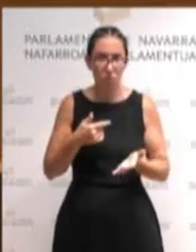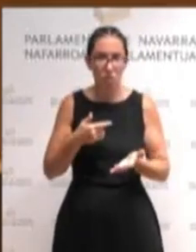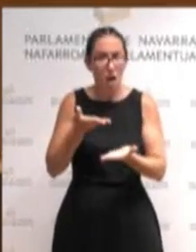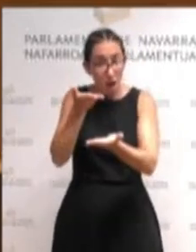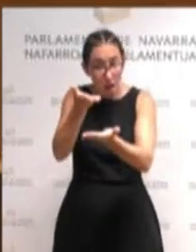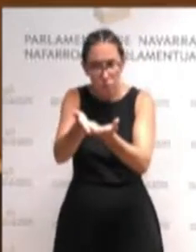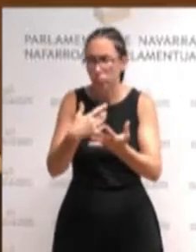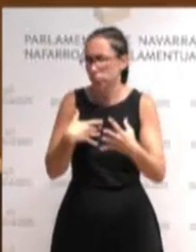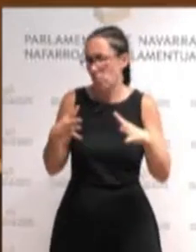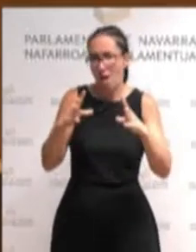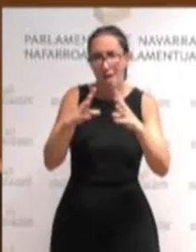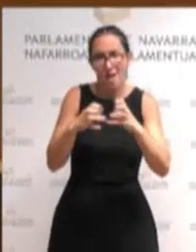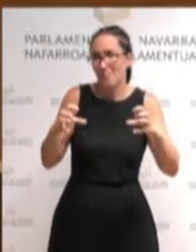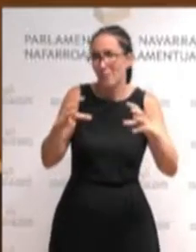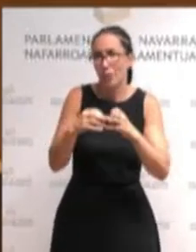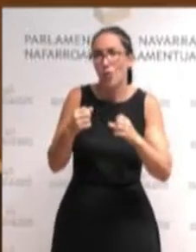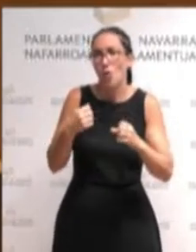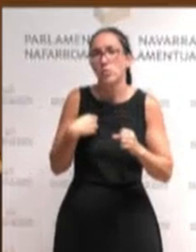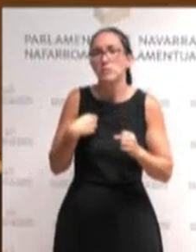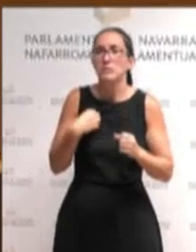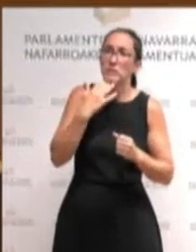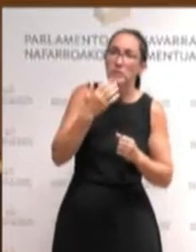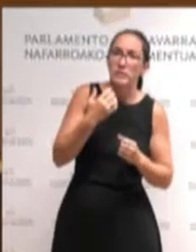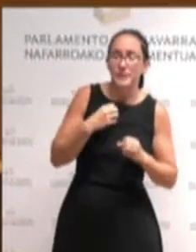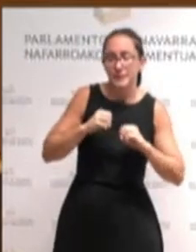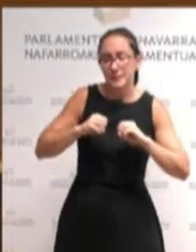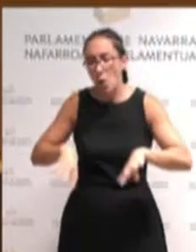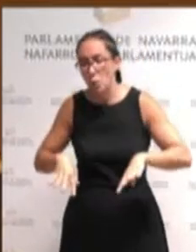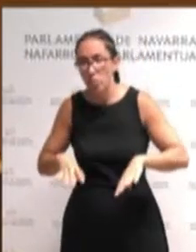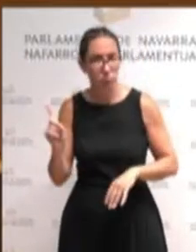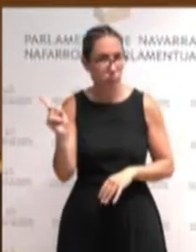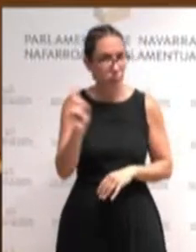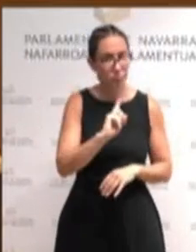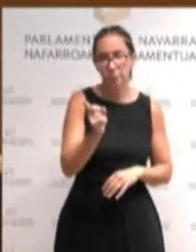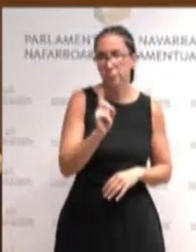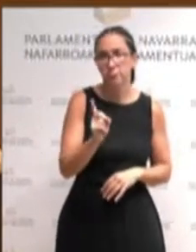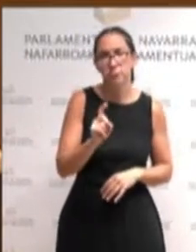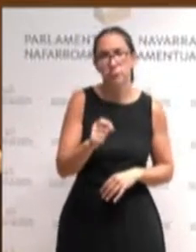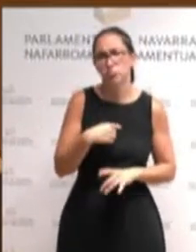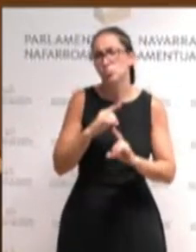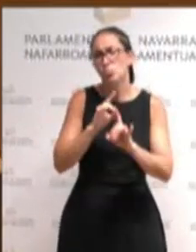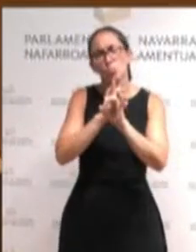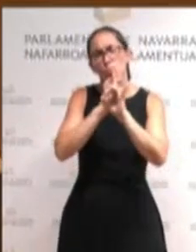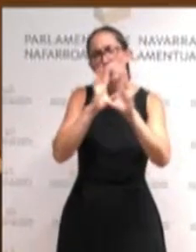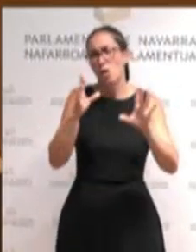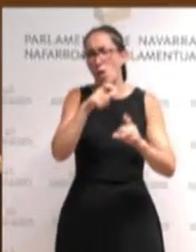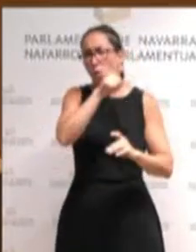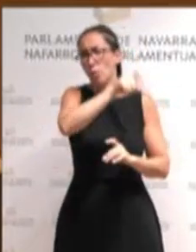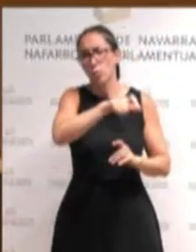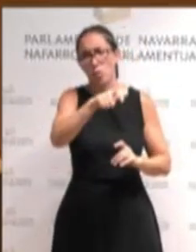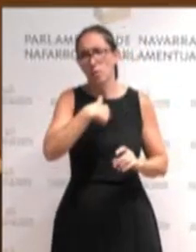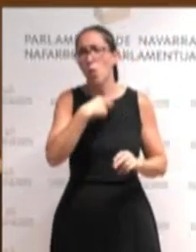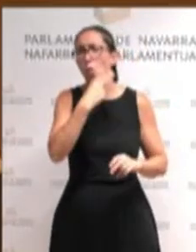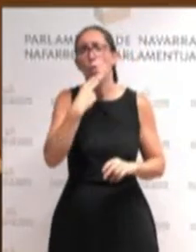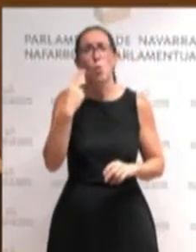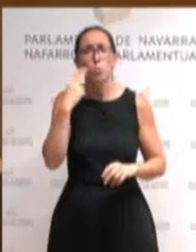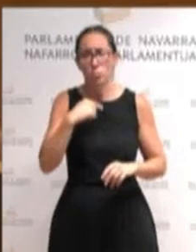erritarrekin daukagun kompromisoa betetzeko determinazio osos